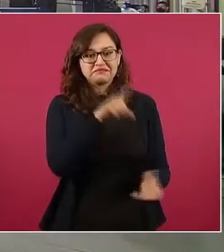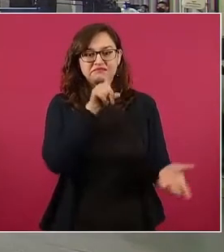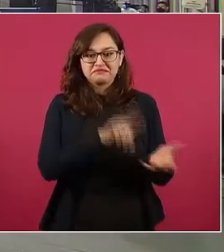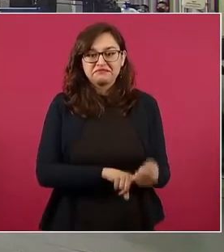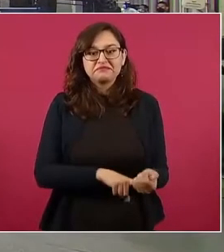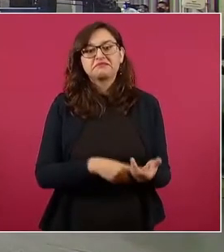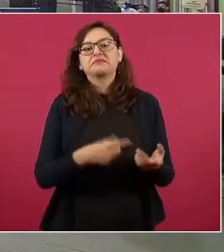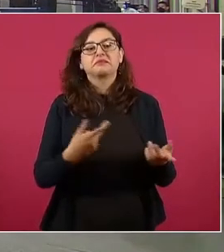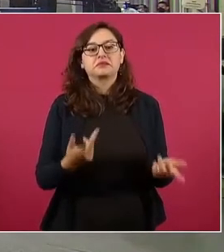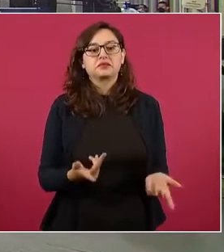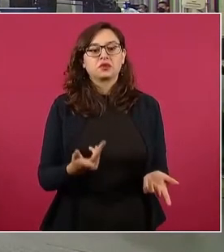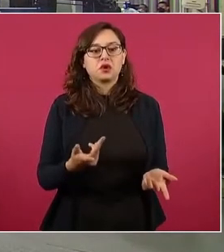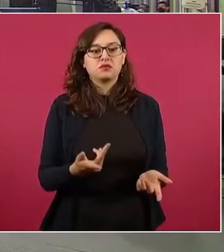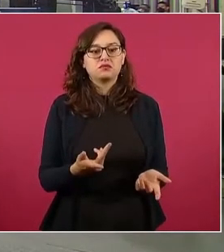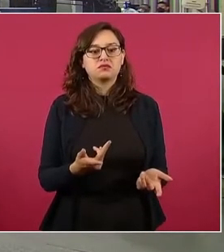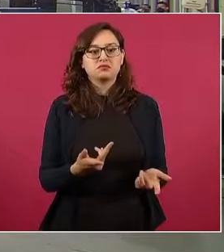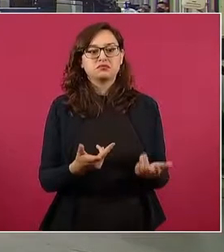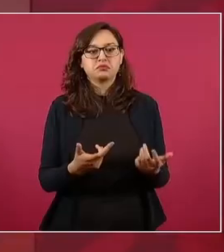domésticas,